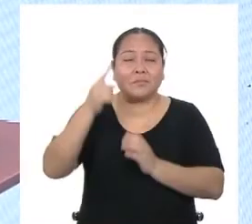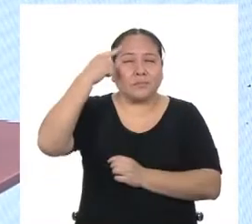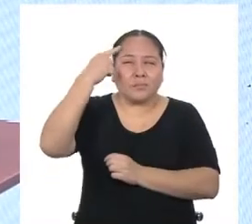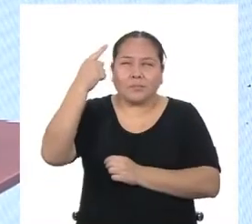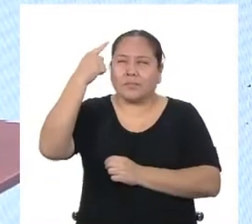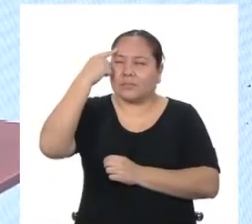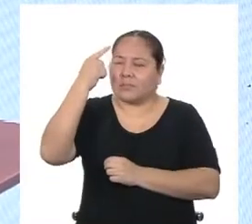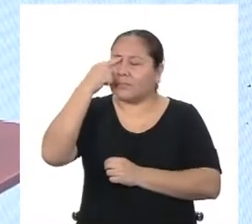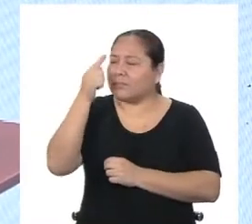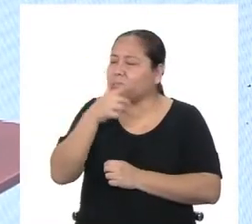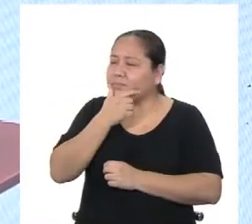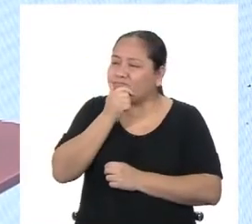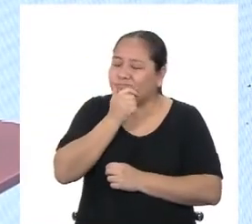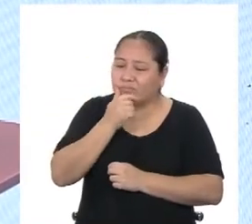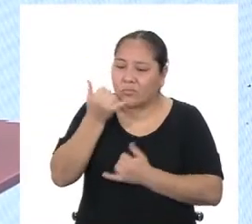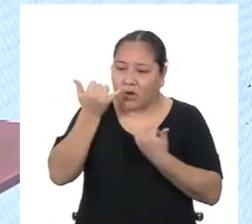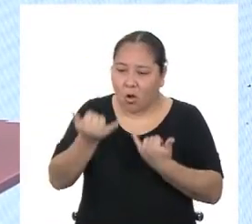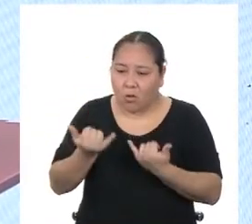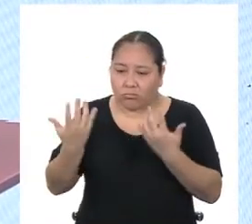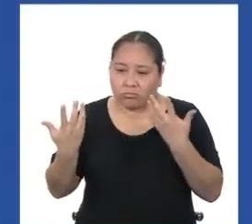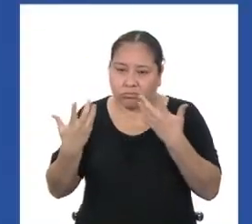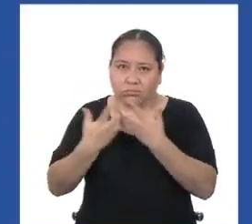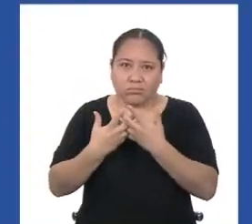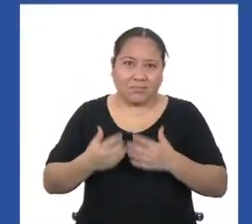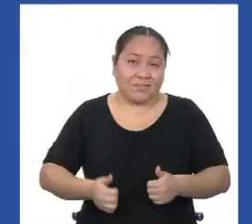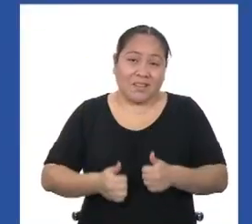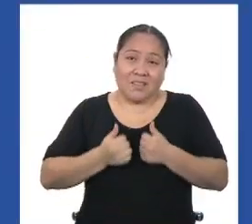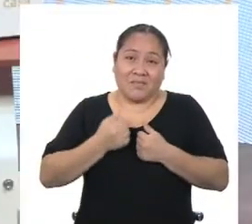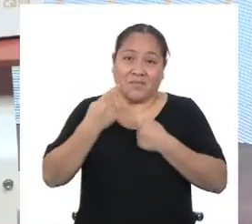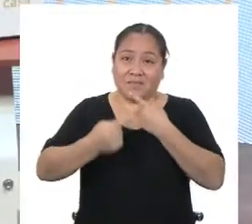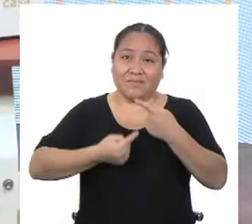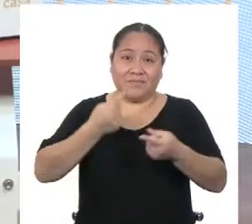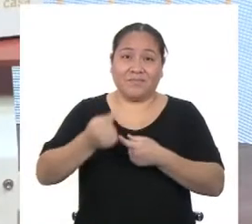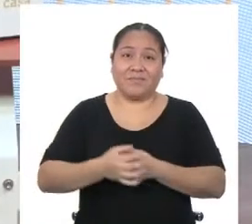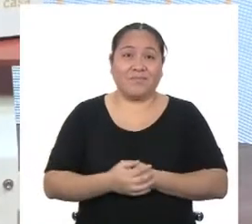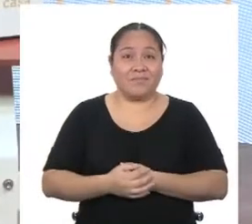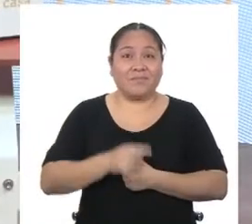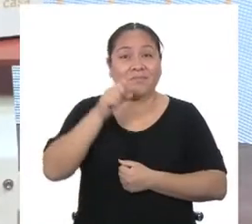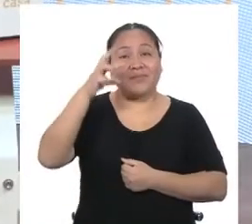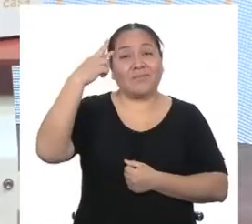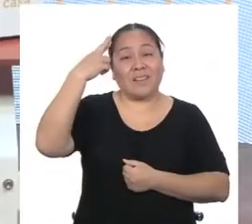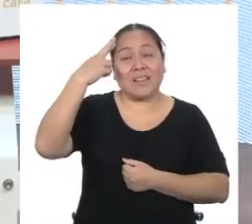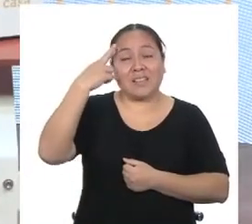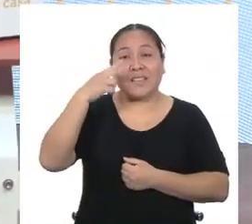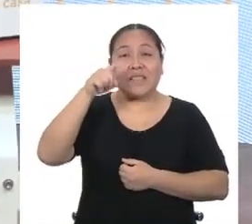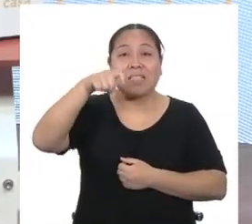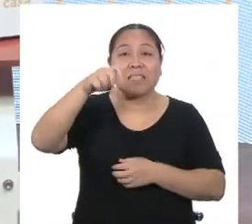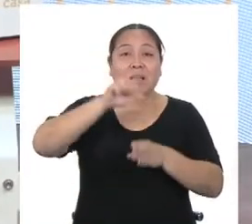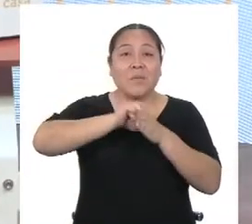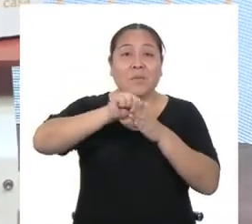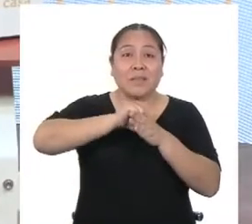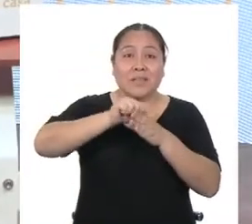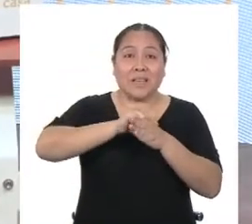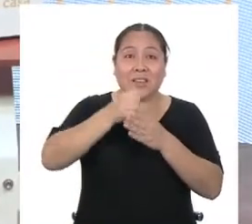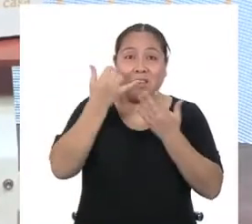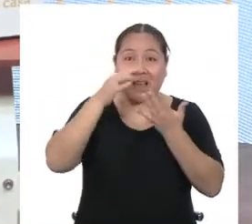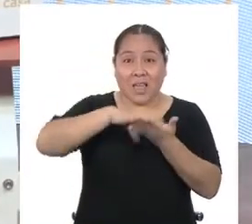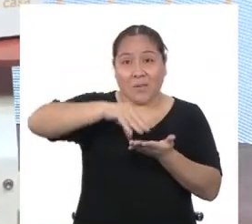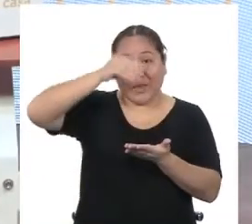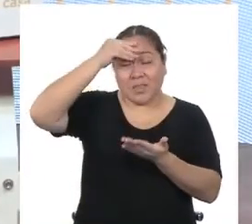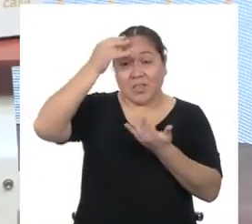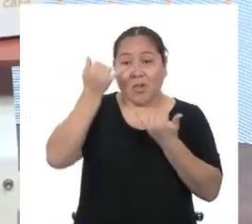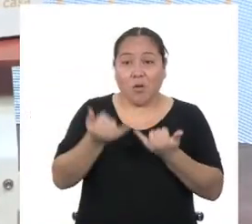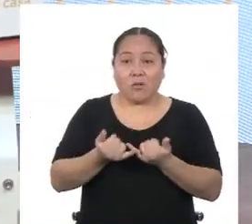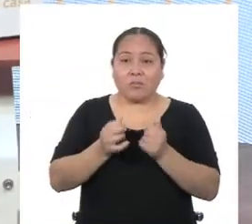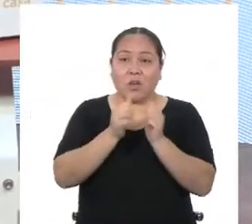que hemos visto hoy han estado vinculadas a nuestra vida cotidiana. Por eso es tan importante que practiquen. Lo que han aprendido hoy los va a